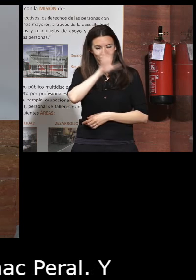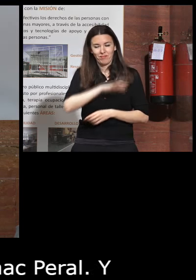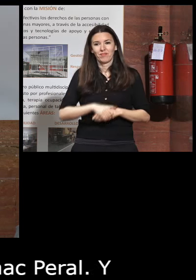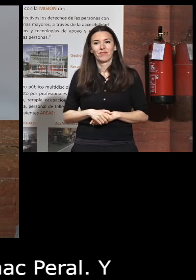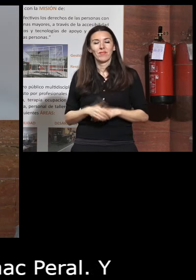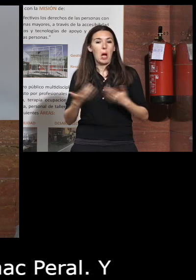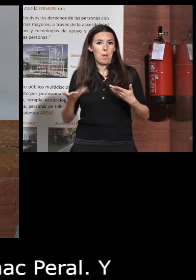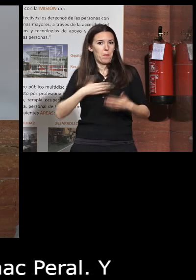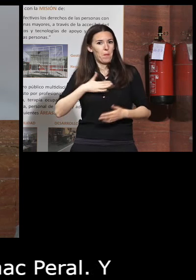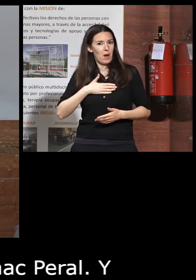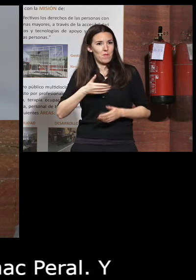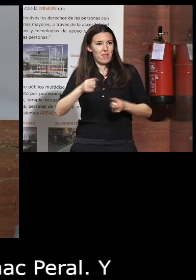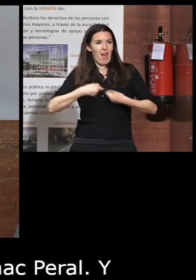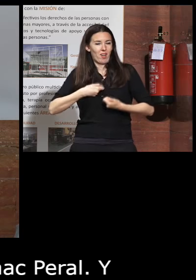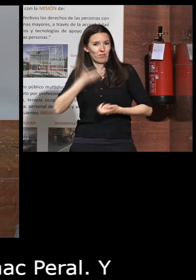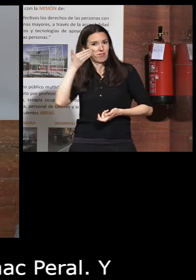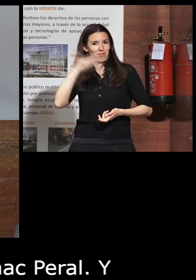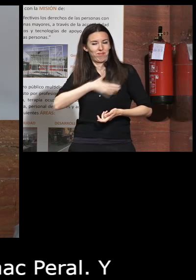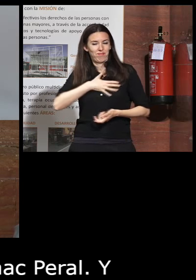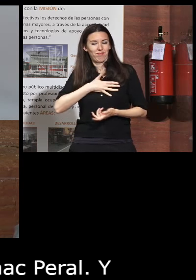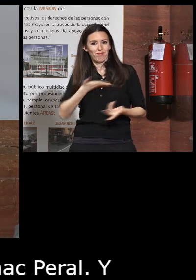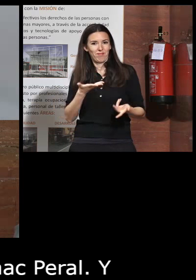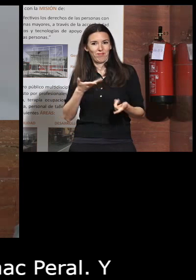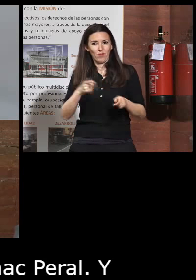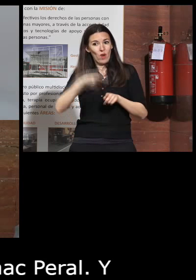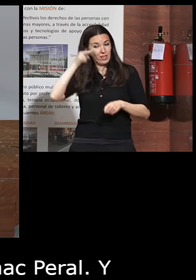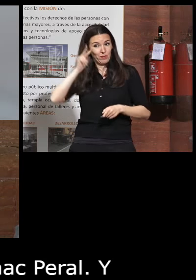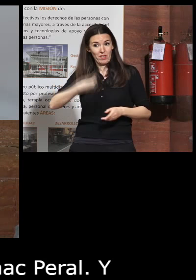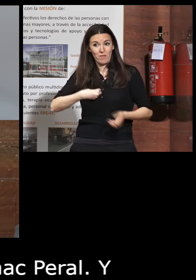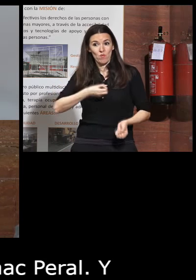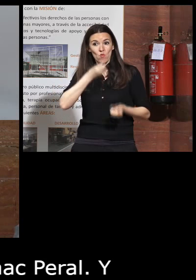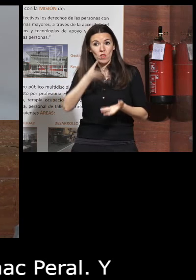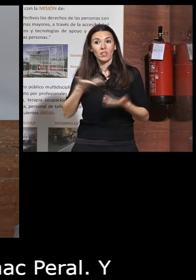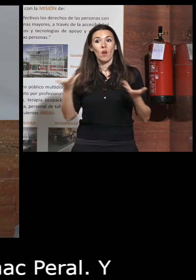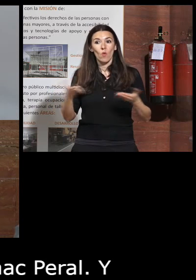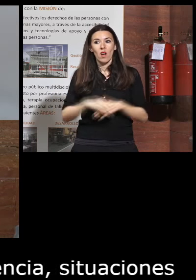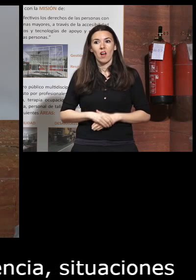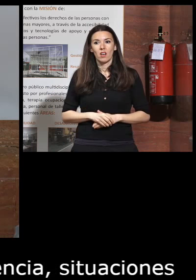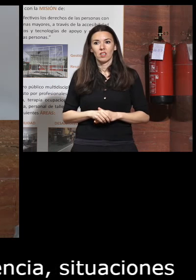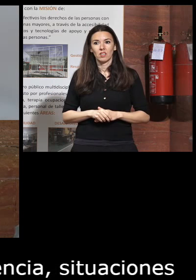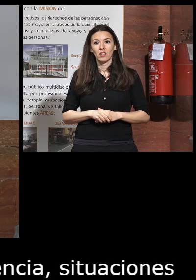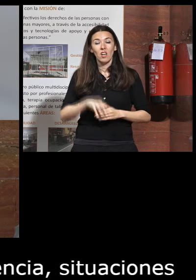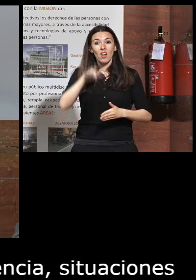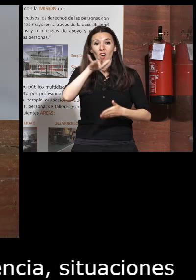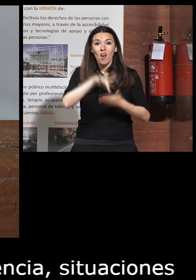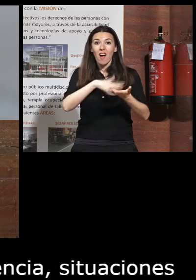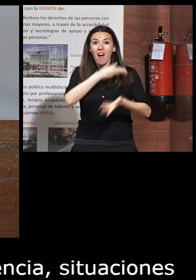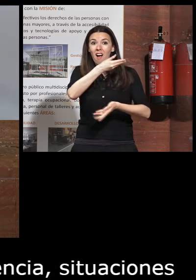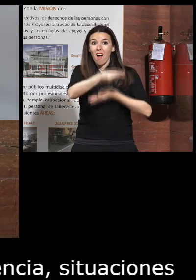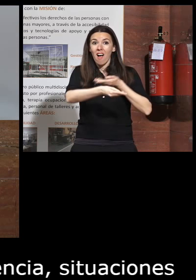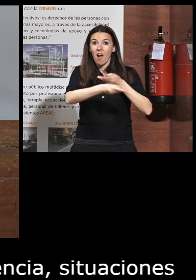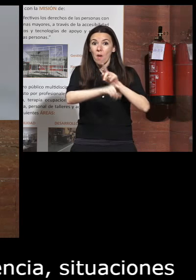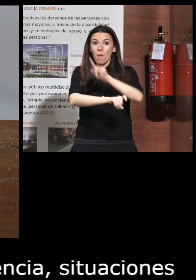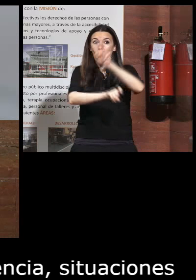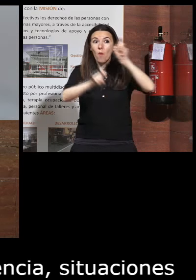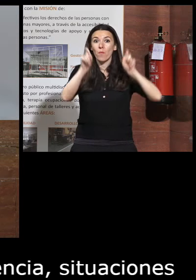pero que para mí fueron muy gratificantes esa la experiencia que les estoy contando ahora y es que cuando se hacía esa pregunta